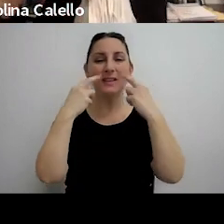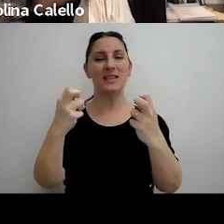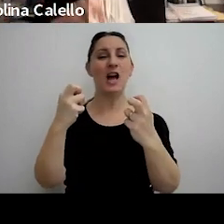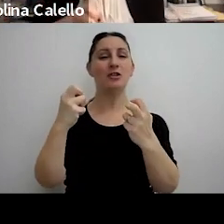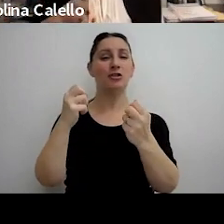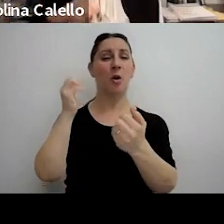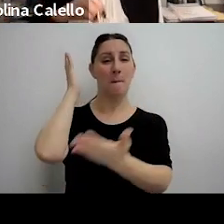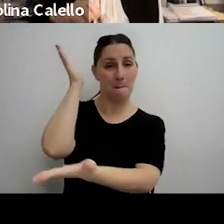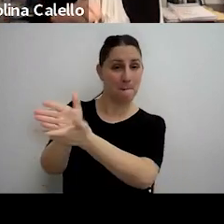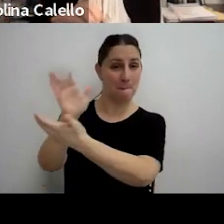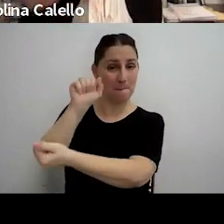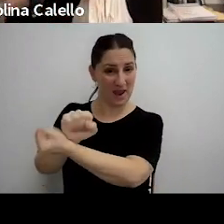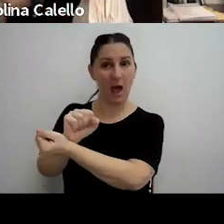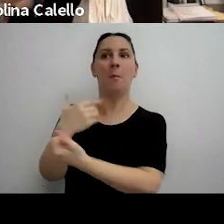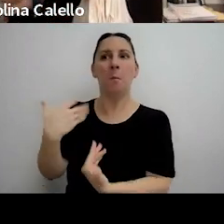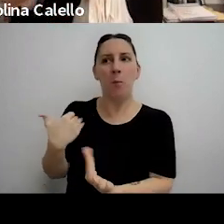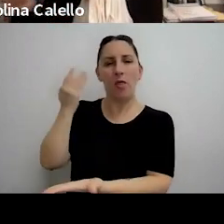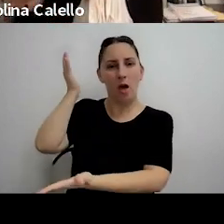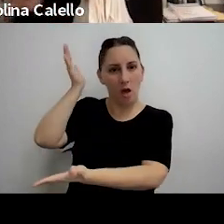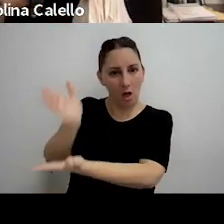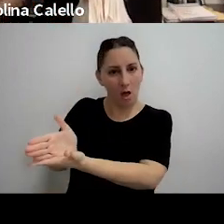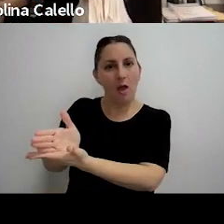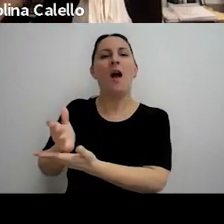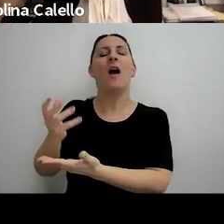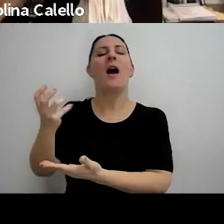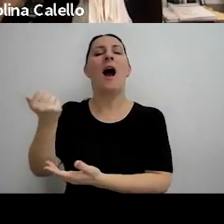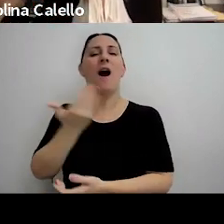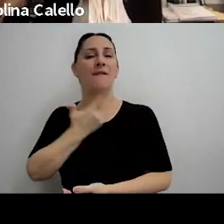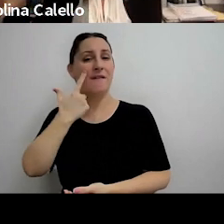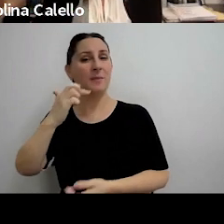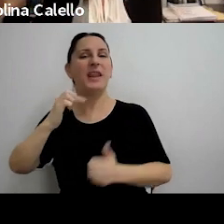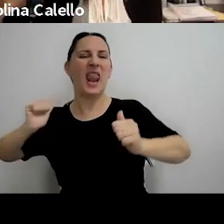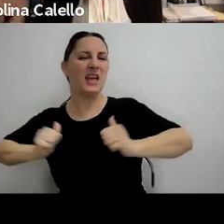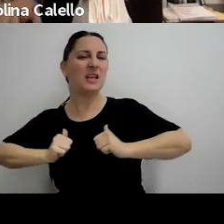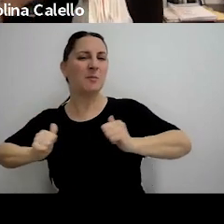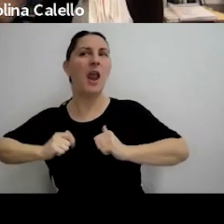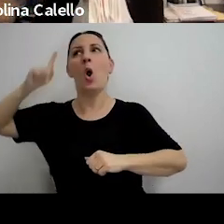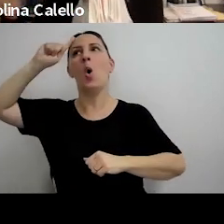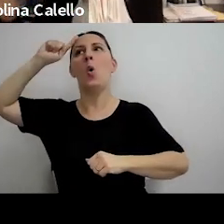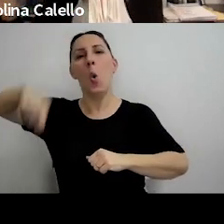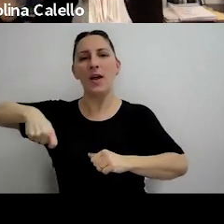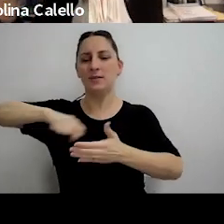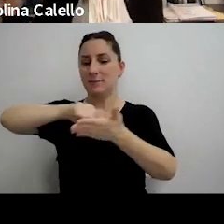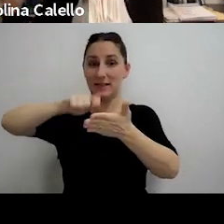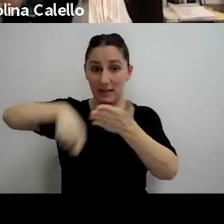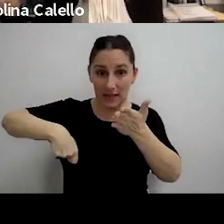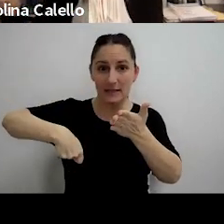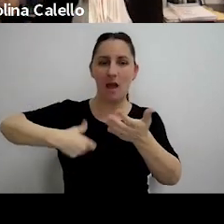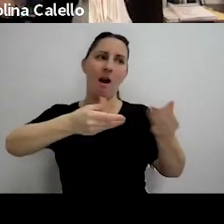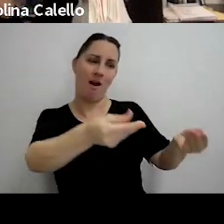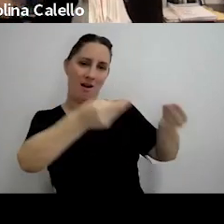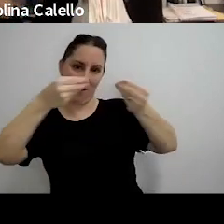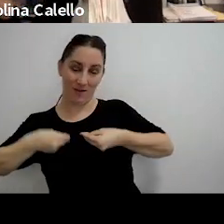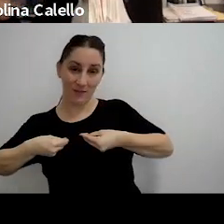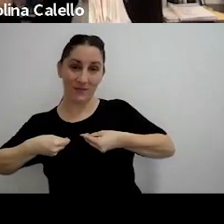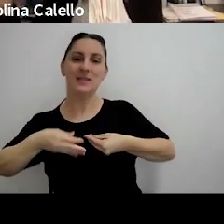para aplicar la sanción tiene que esperar el fisco la sentencia penal y también es sabido que de